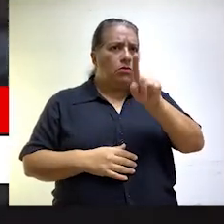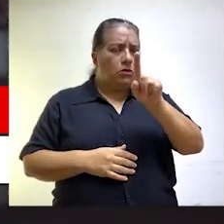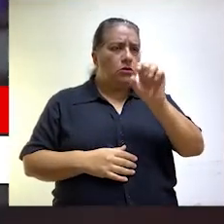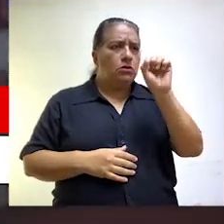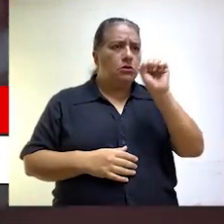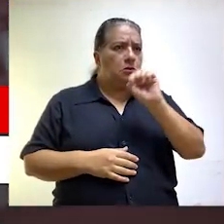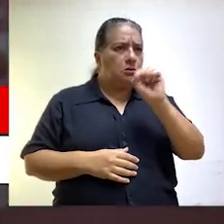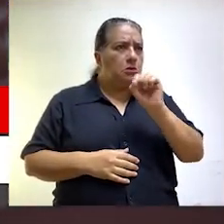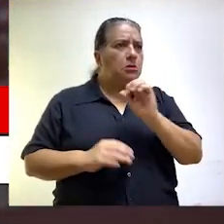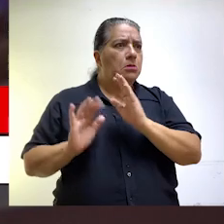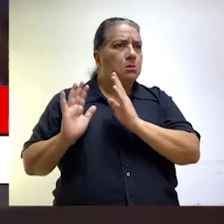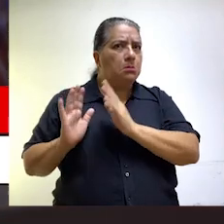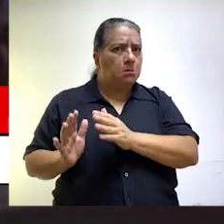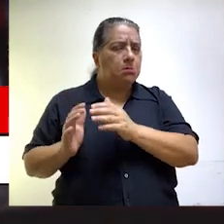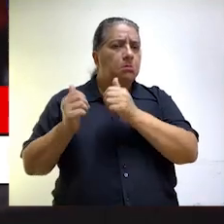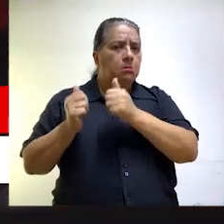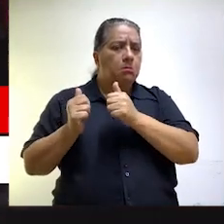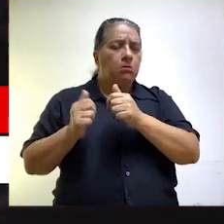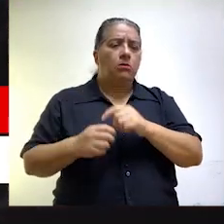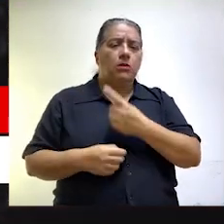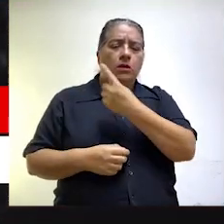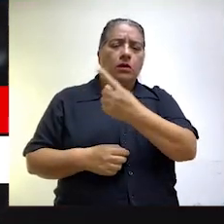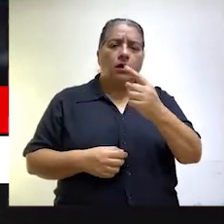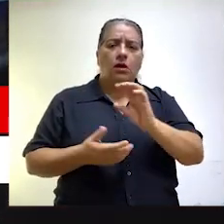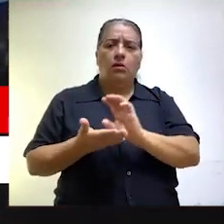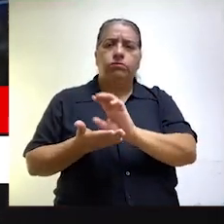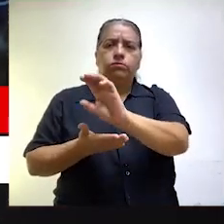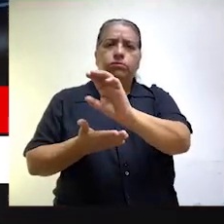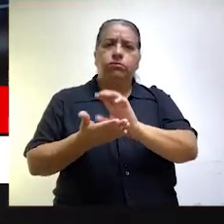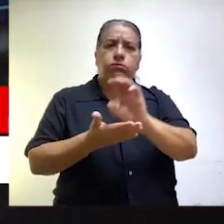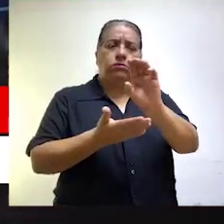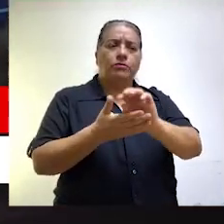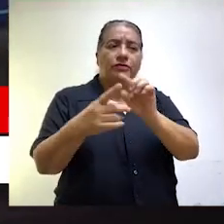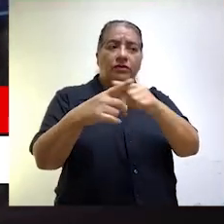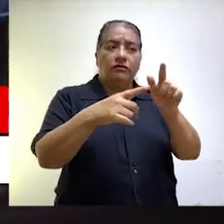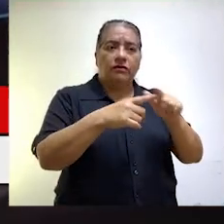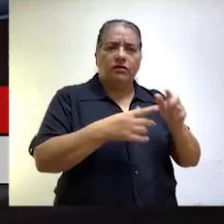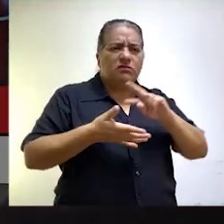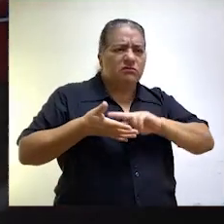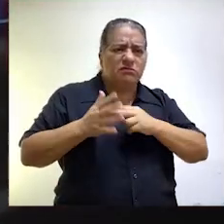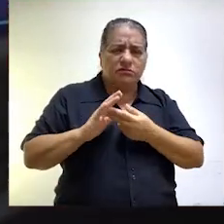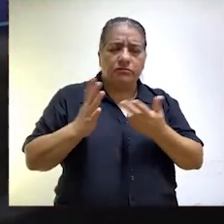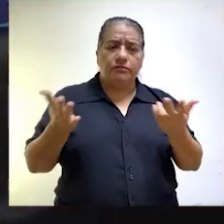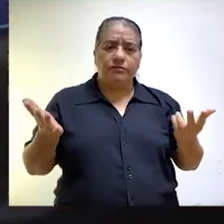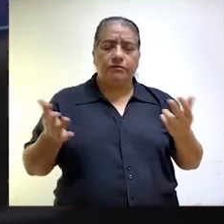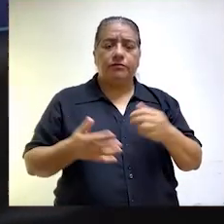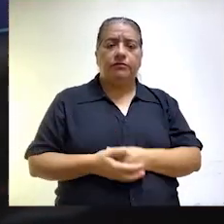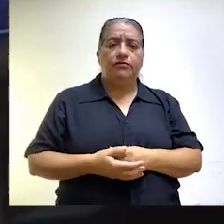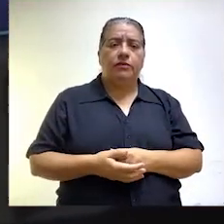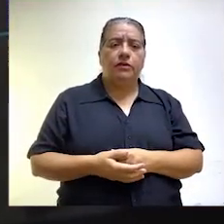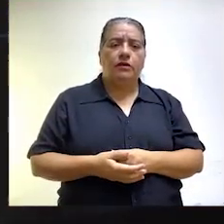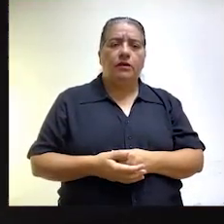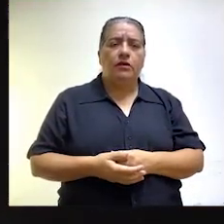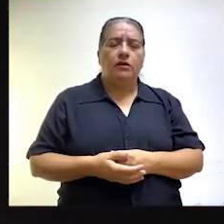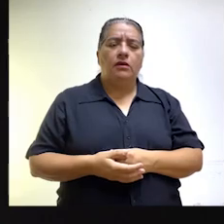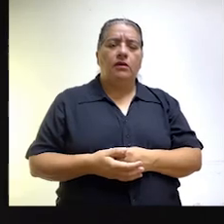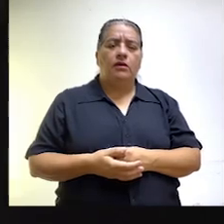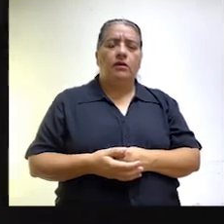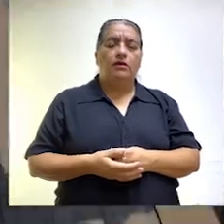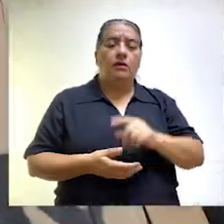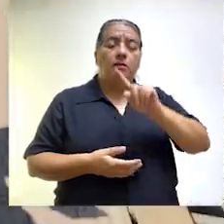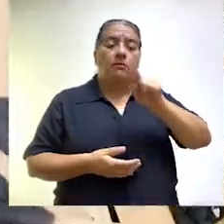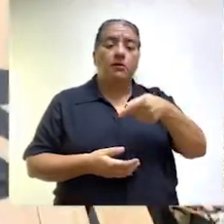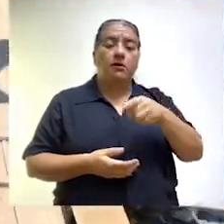soles por cada proyecto de inversión o por cada inversión en sus distintas modalidades. ¿Esto qué quiere decir? Que en términos agregados,